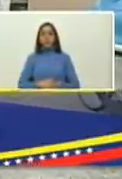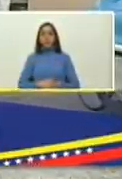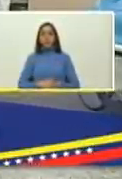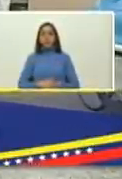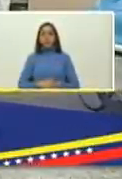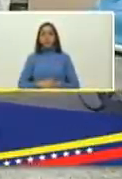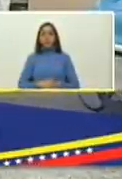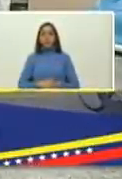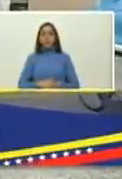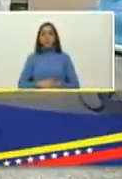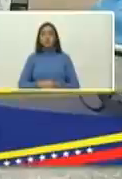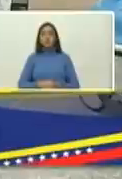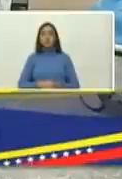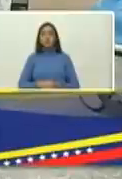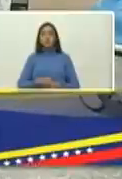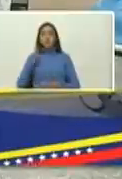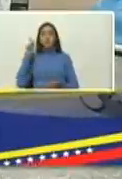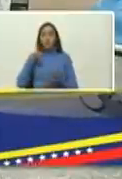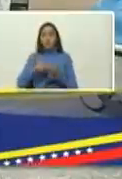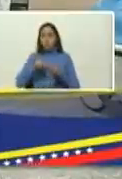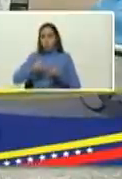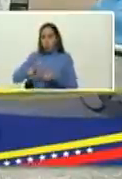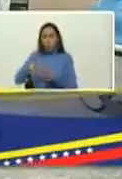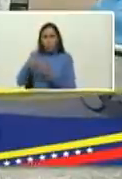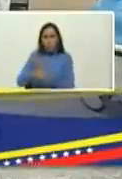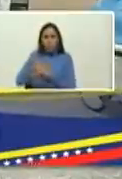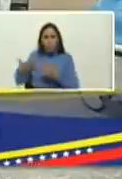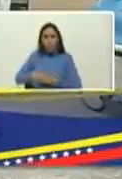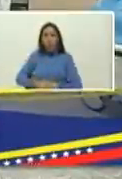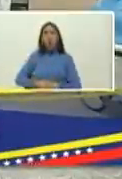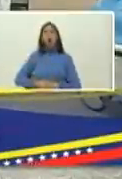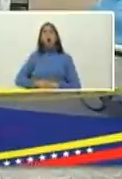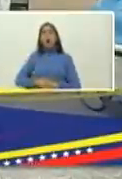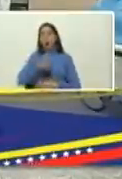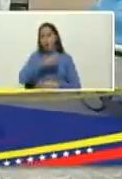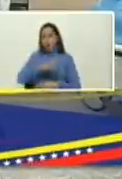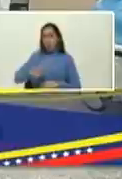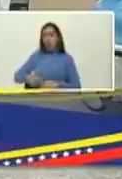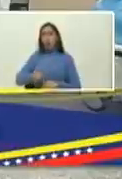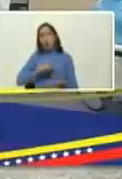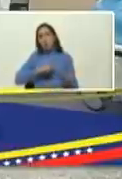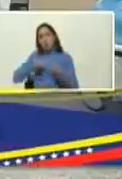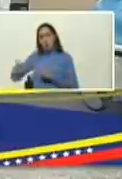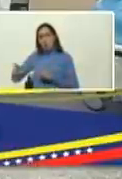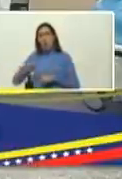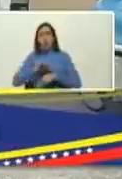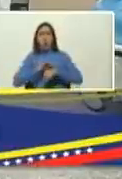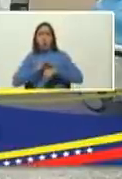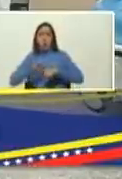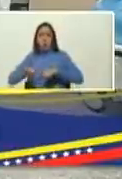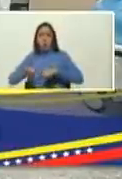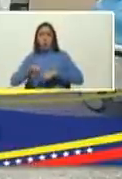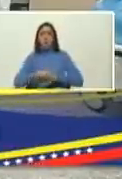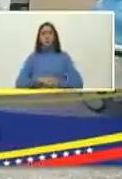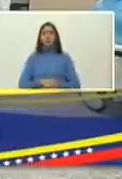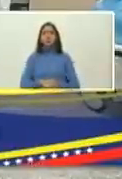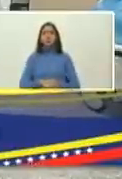nos encontramos en este momento en la sala de recuperación una vez finalizadas las intervenciones